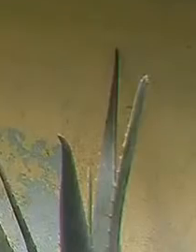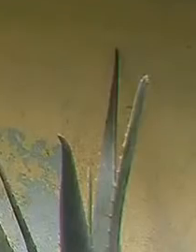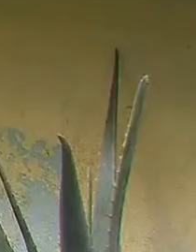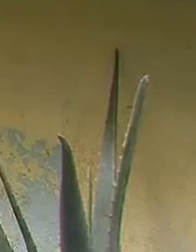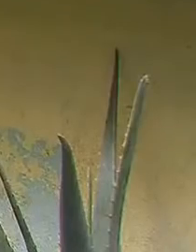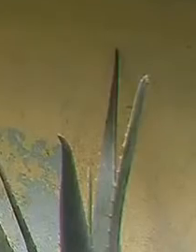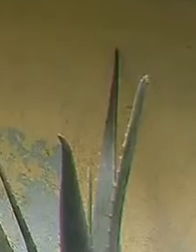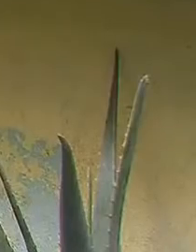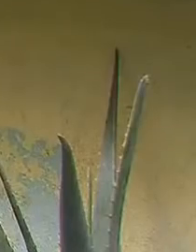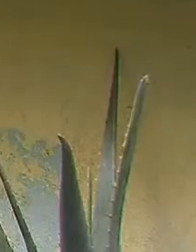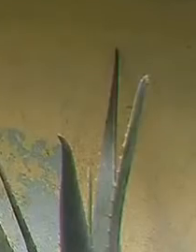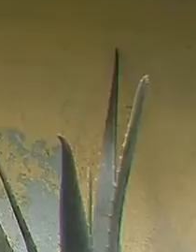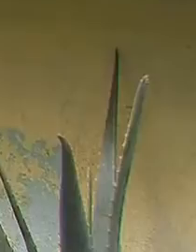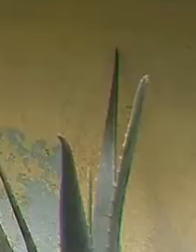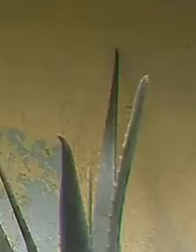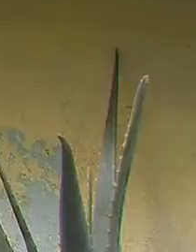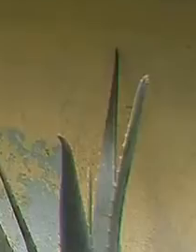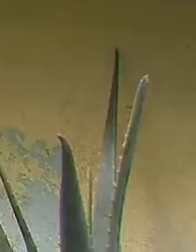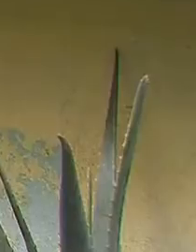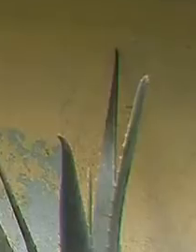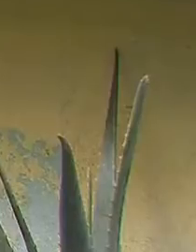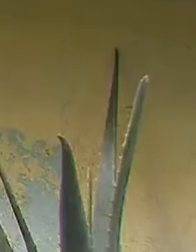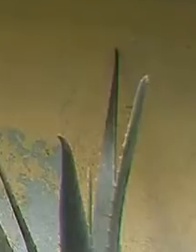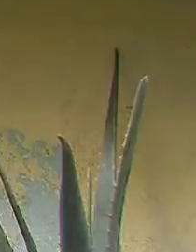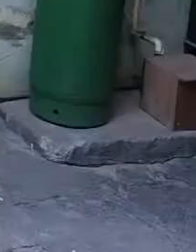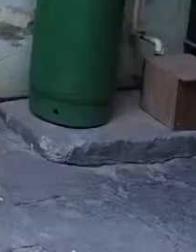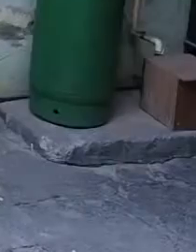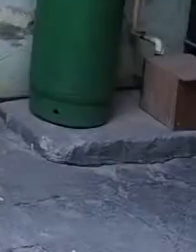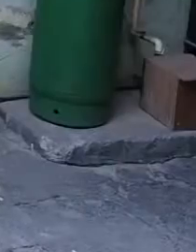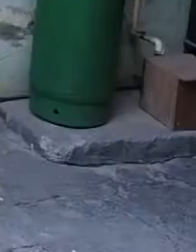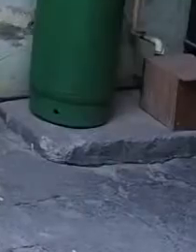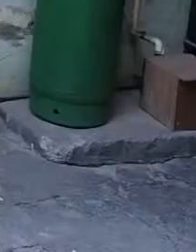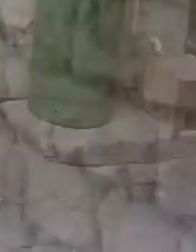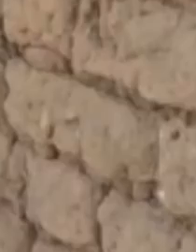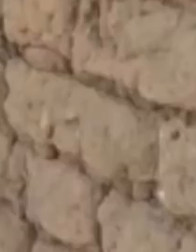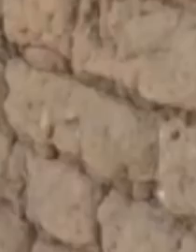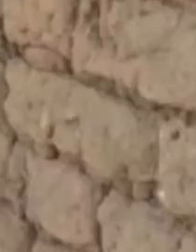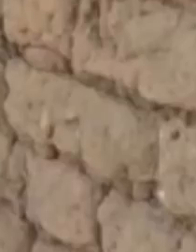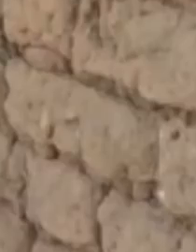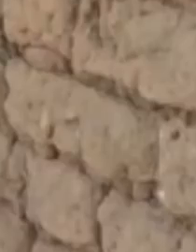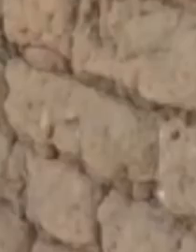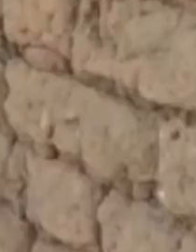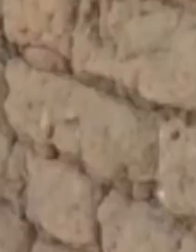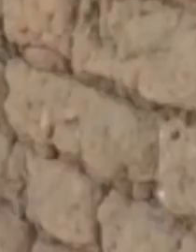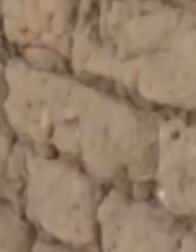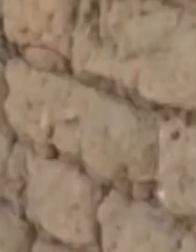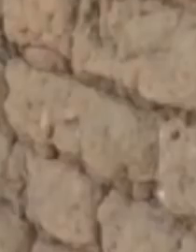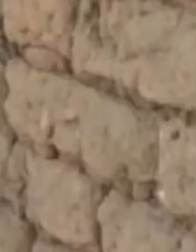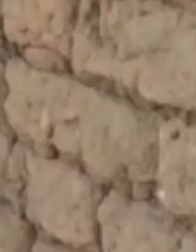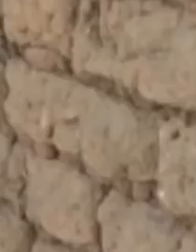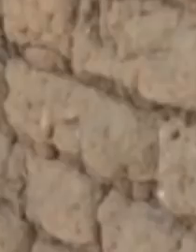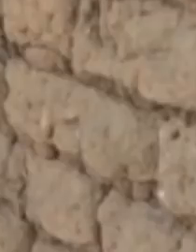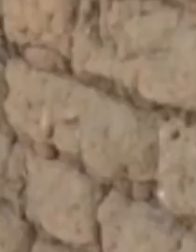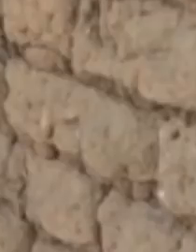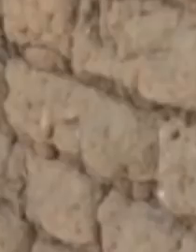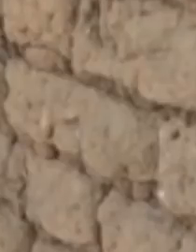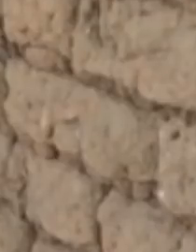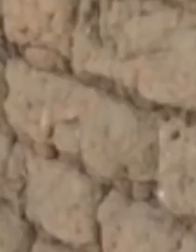Este dinero yo lo ocupo para mi renta, que es cada mes. Y yo lo ocupo para las recomidas,